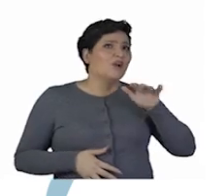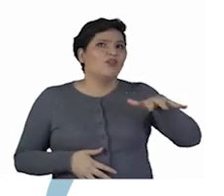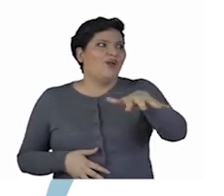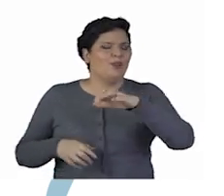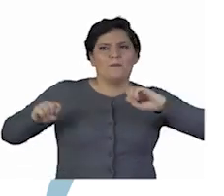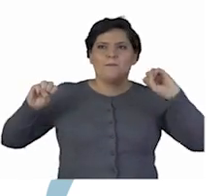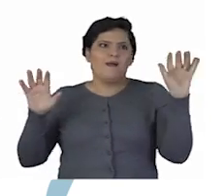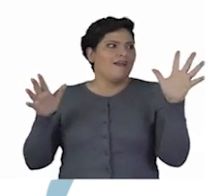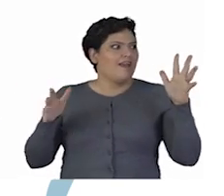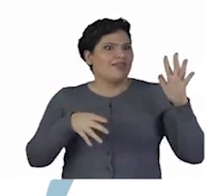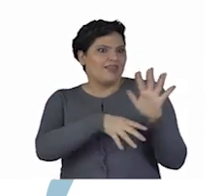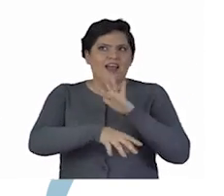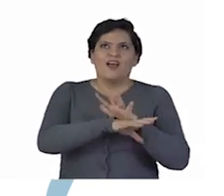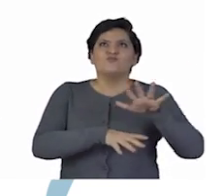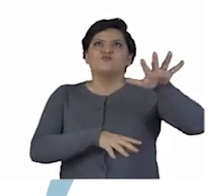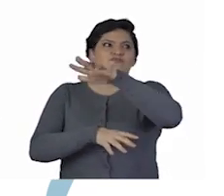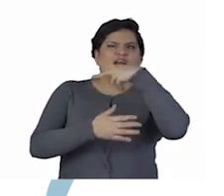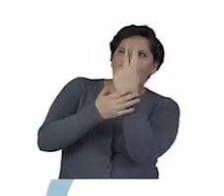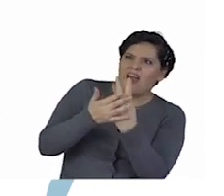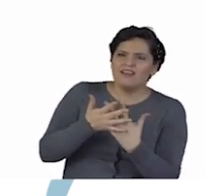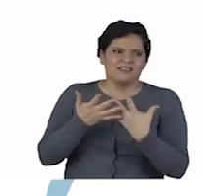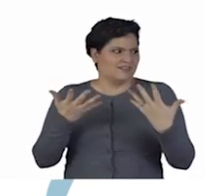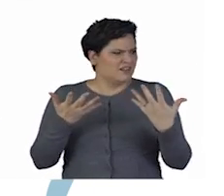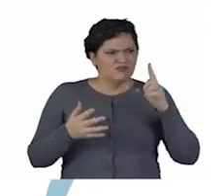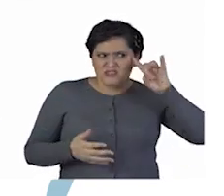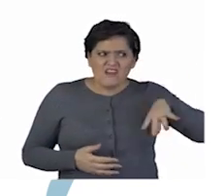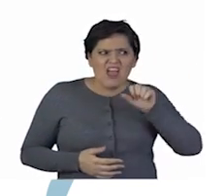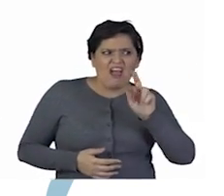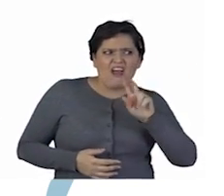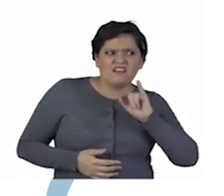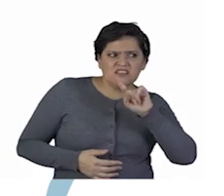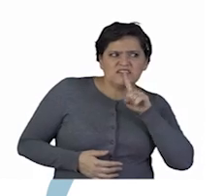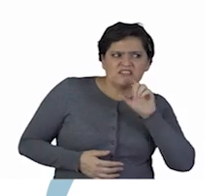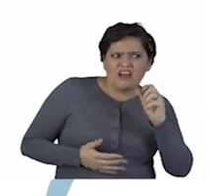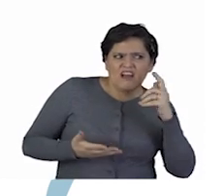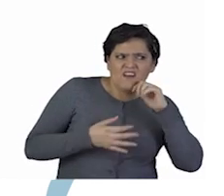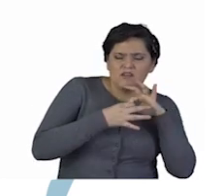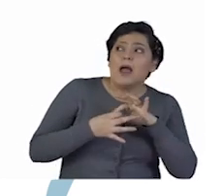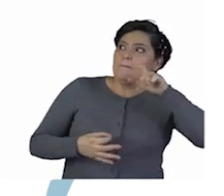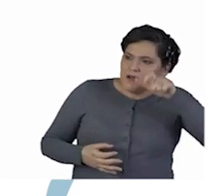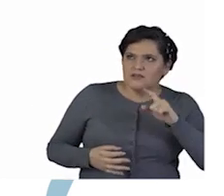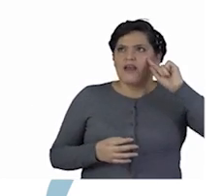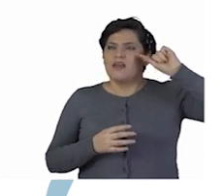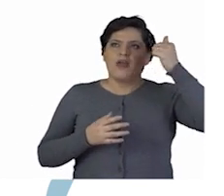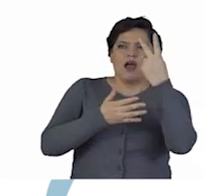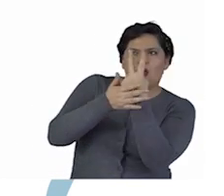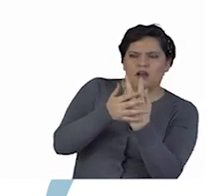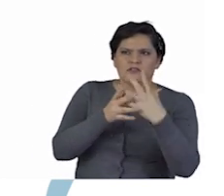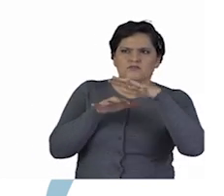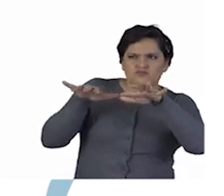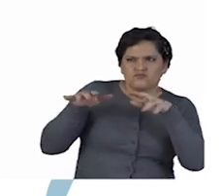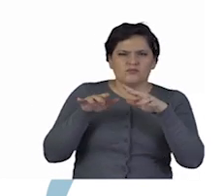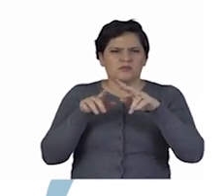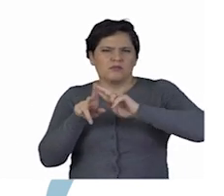Acá todo es magia. Estás en un teatro lleno de artistas. ¿Sabes lo que es un artista? Son las personas que